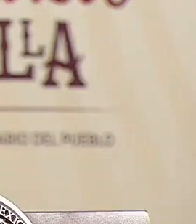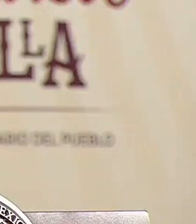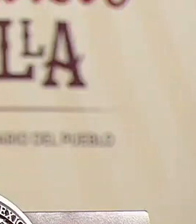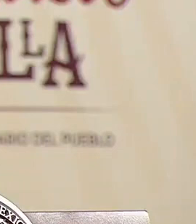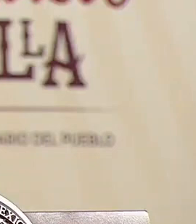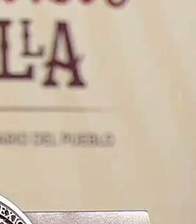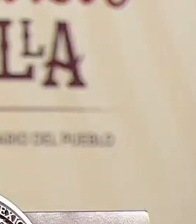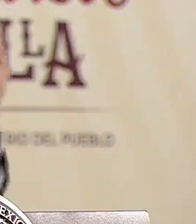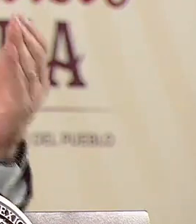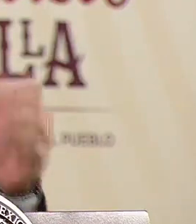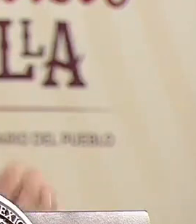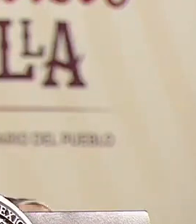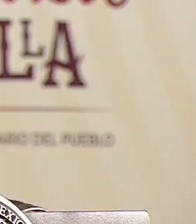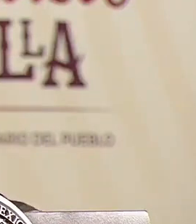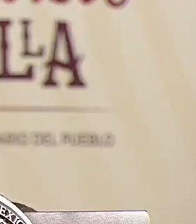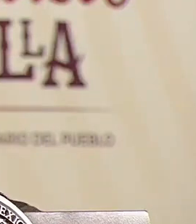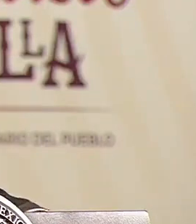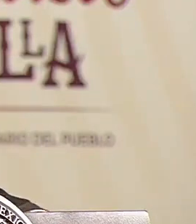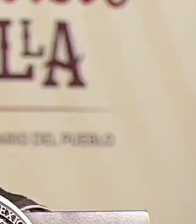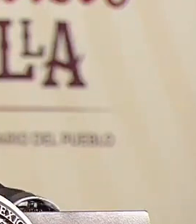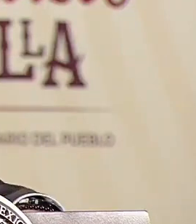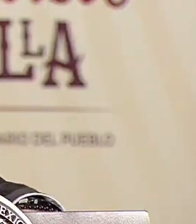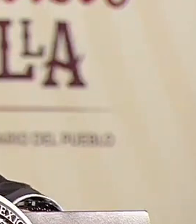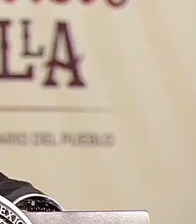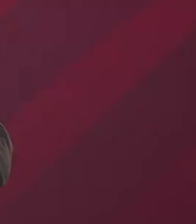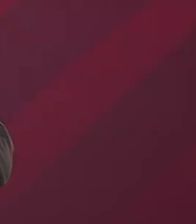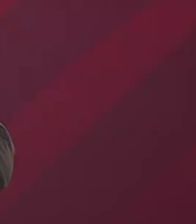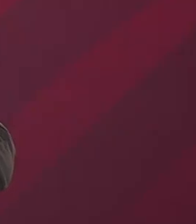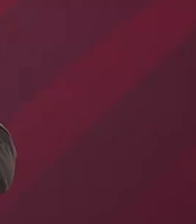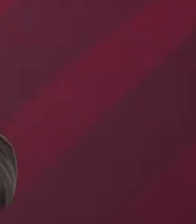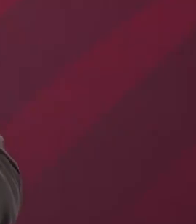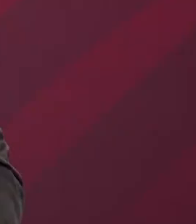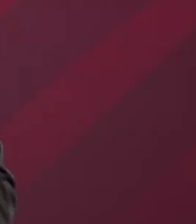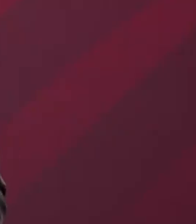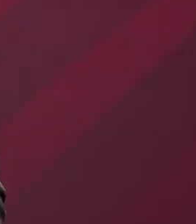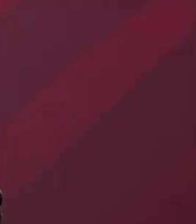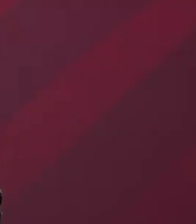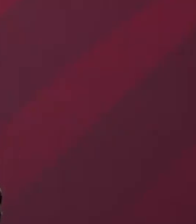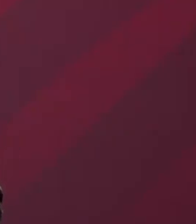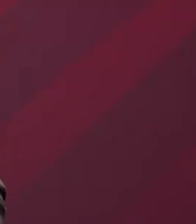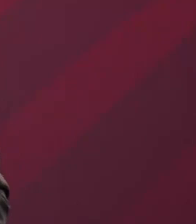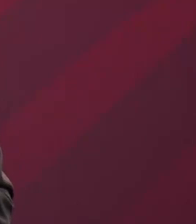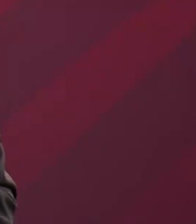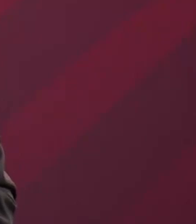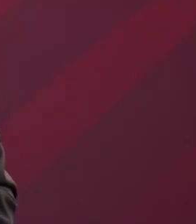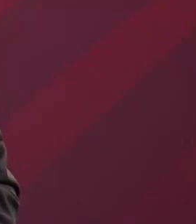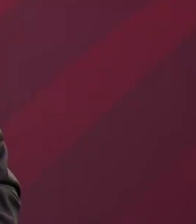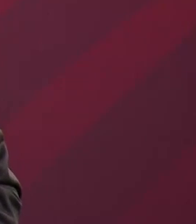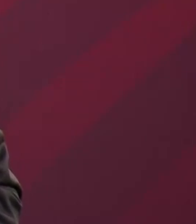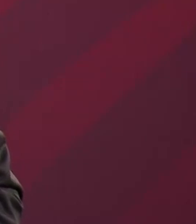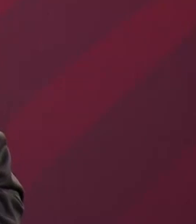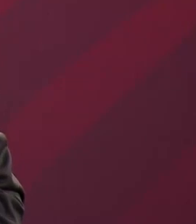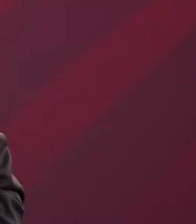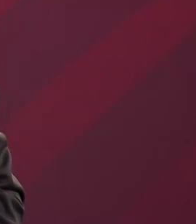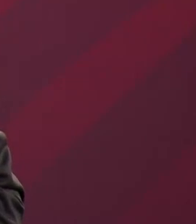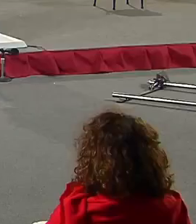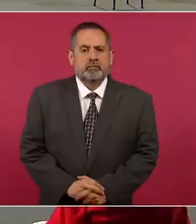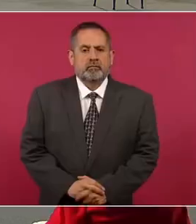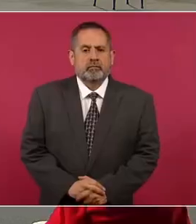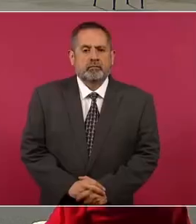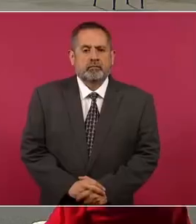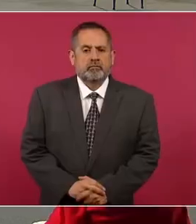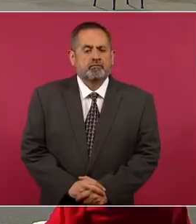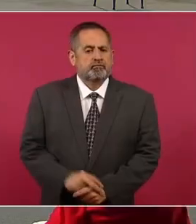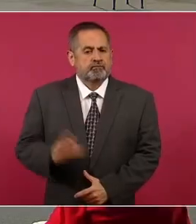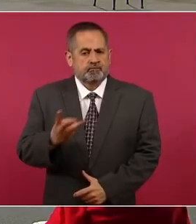potencialmente puede extenderse al resto de las Américas sobre la base de la reciprocidad, respeto mutuo y